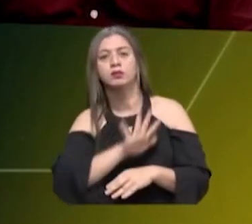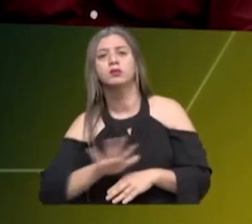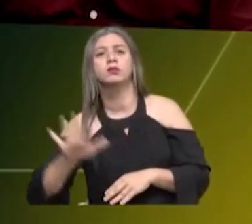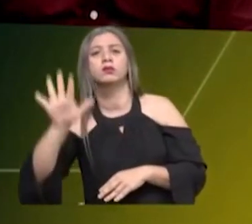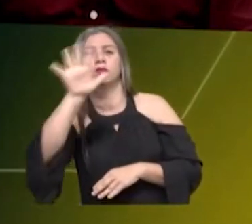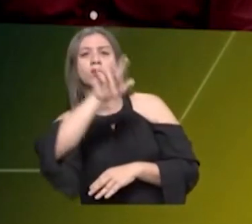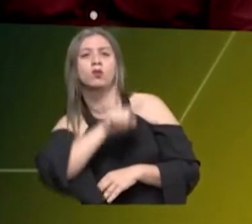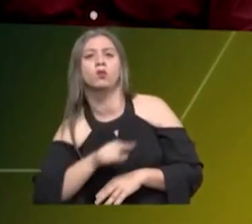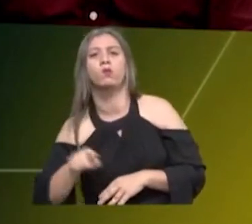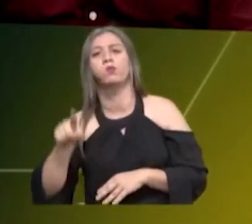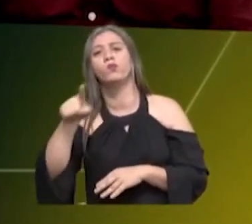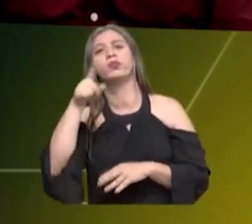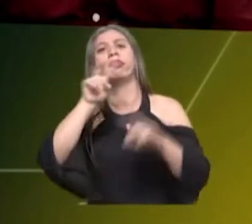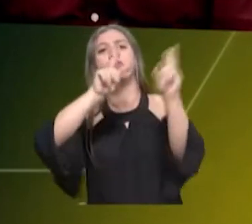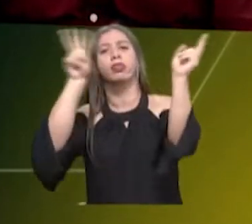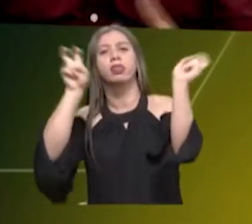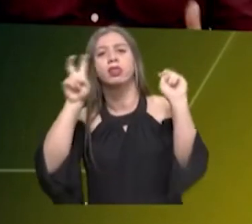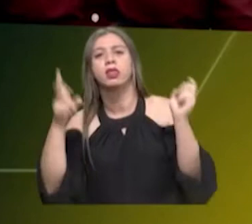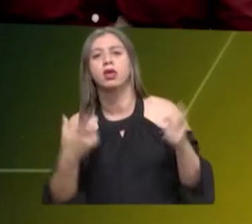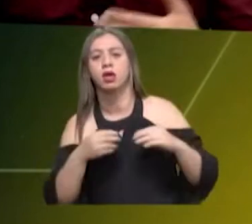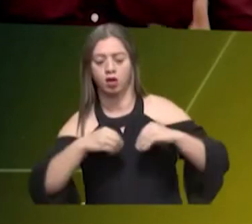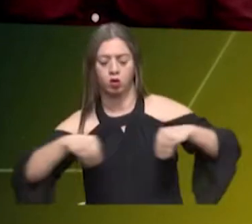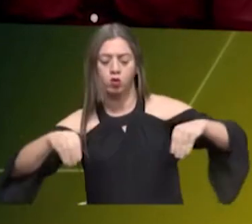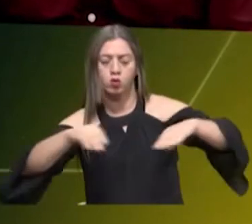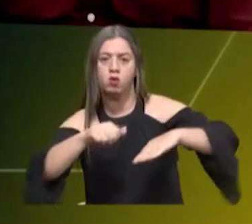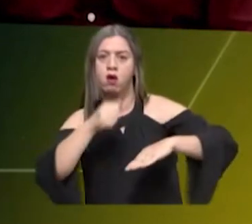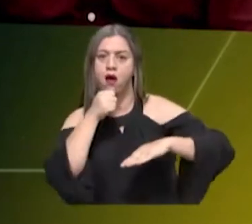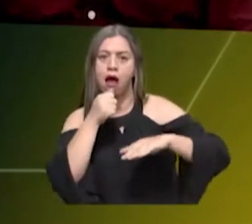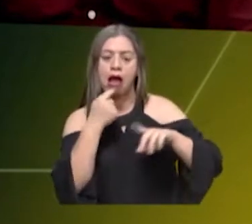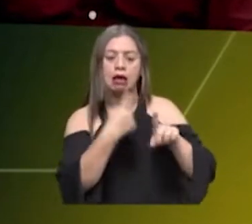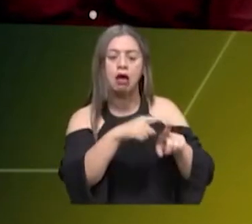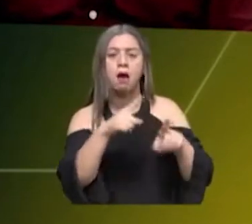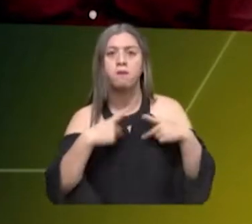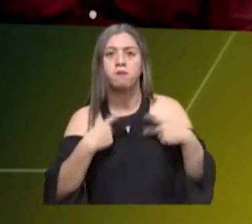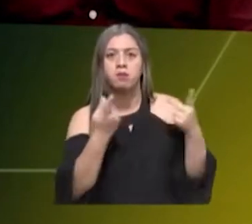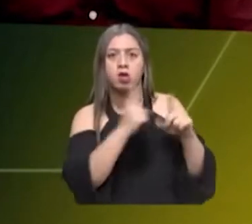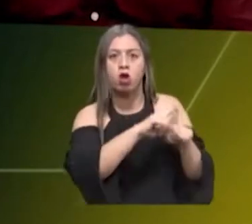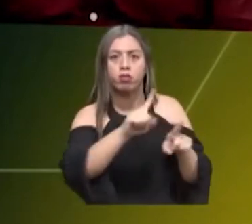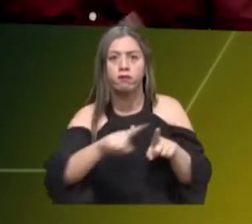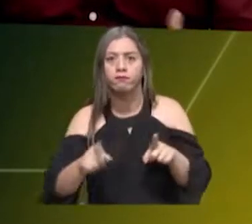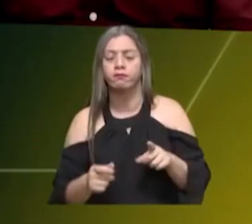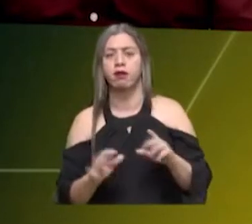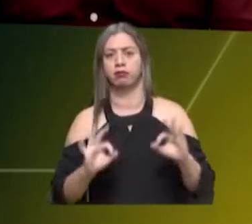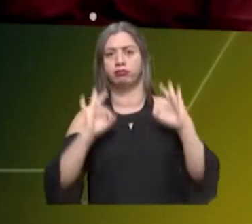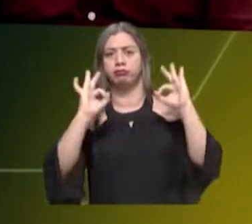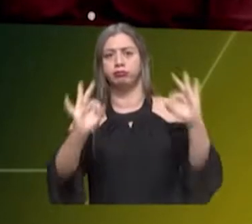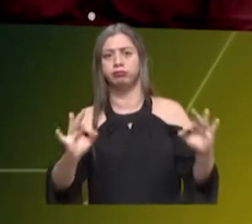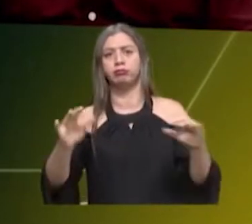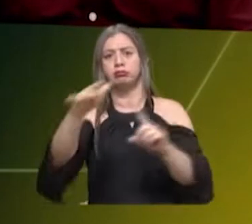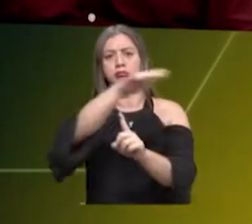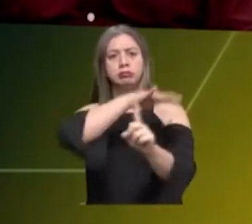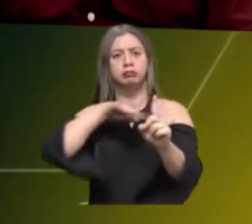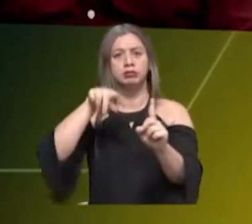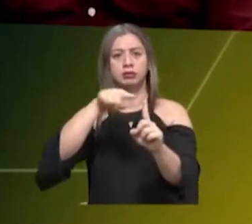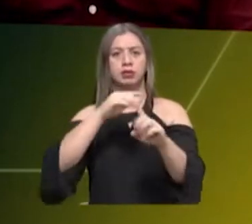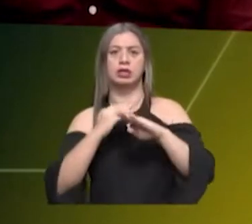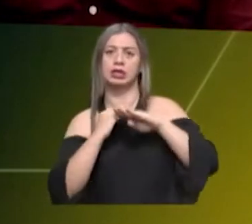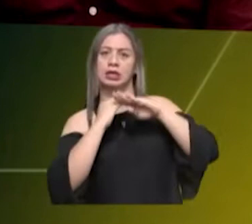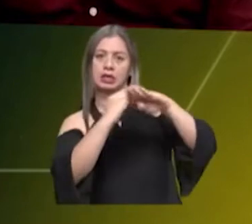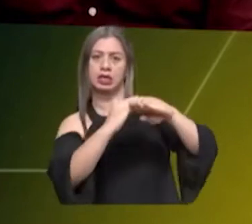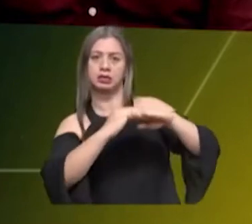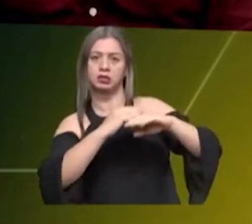Allí abordamos los temas relacionados con suelo, agua, biodiversidad, el tema de la calidad ambiental y la gestión del riesgo.